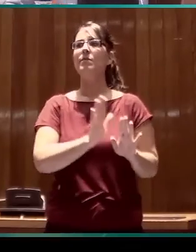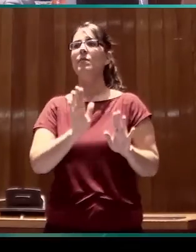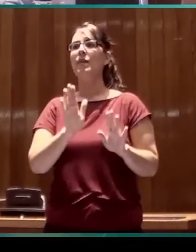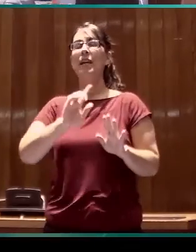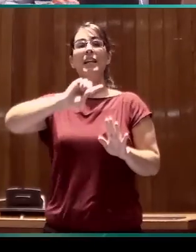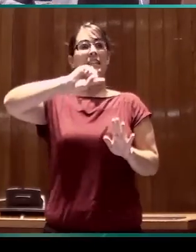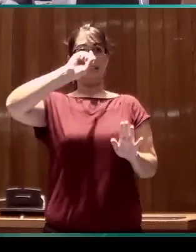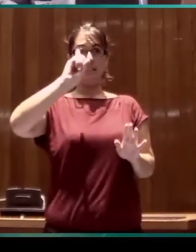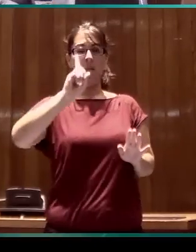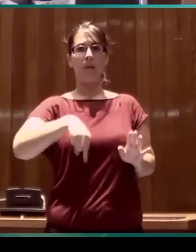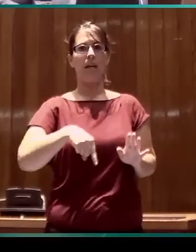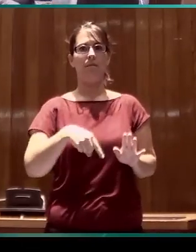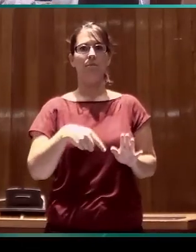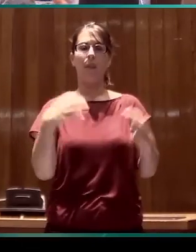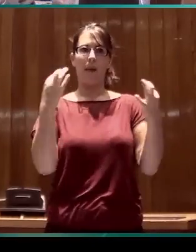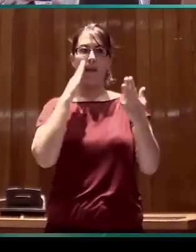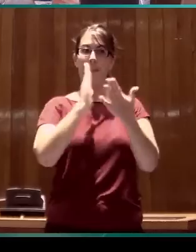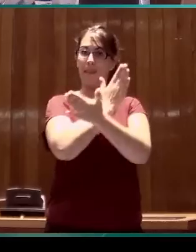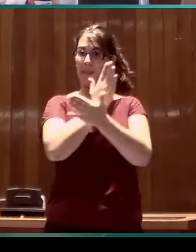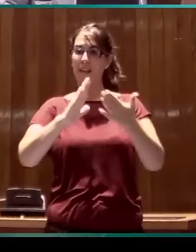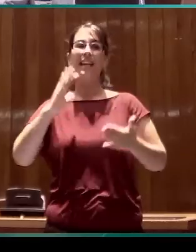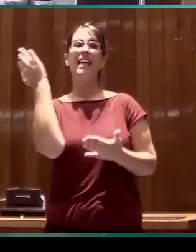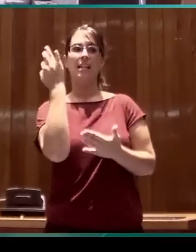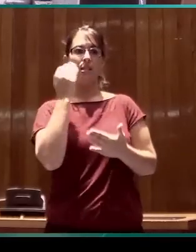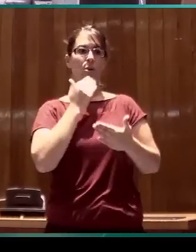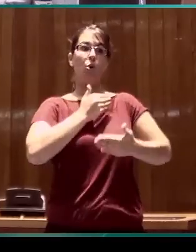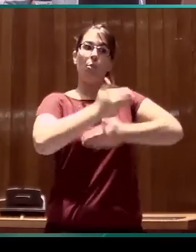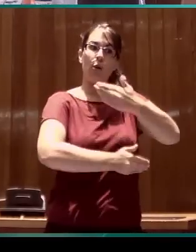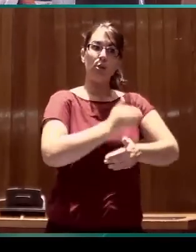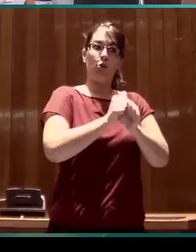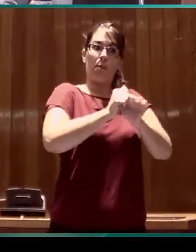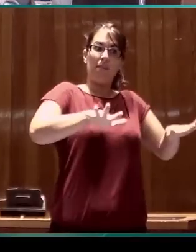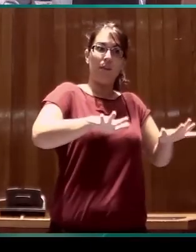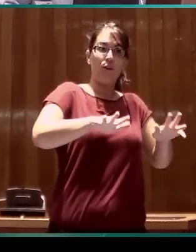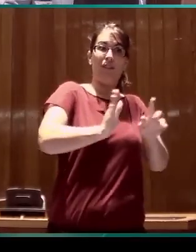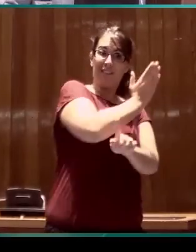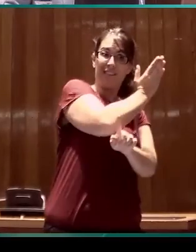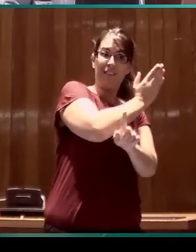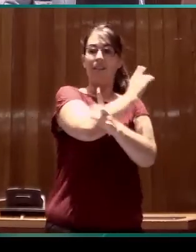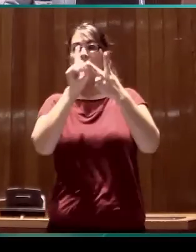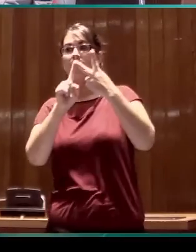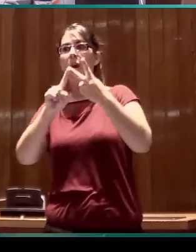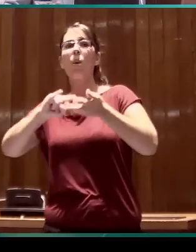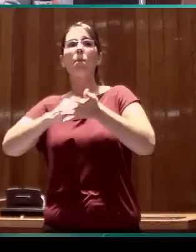también es saludable distinguir entre lo que es en sí el proceso de normalización de lo que es la planificación lingüística, es decir, cómo